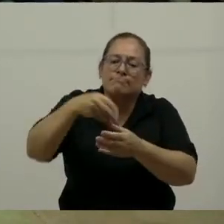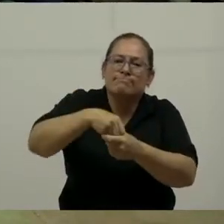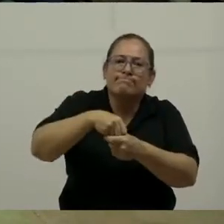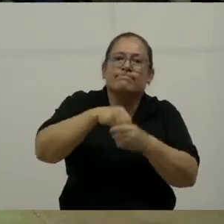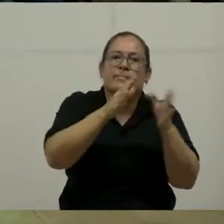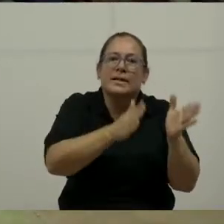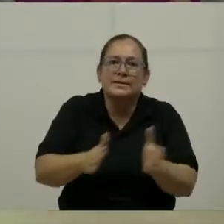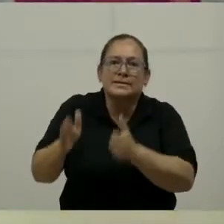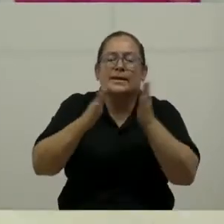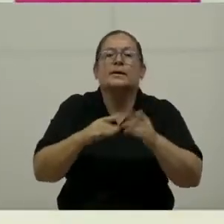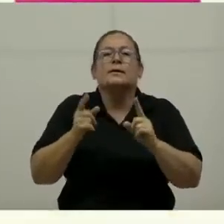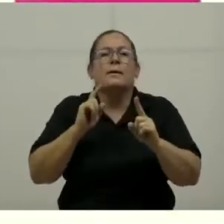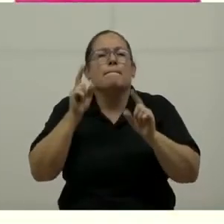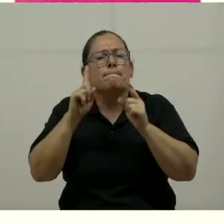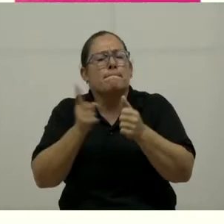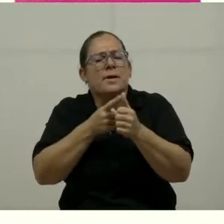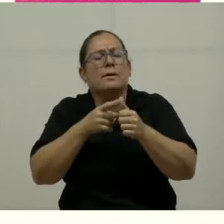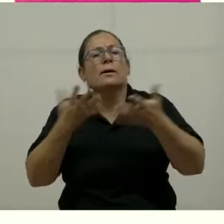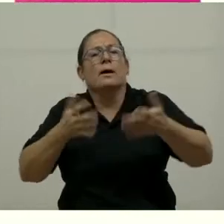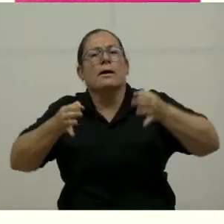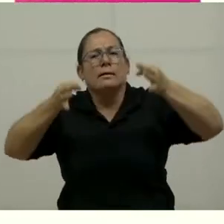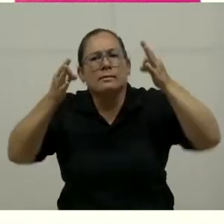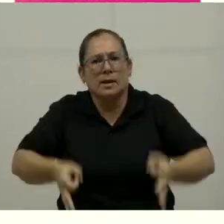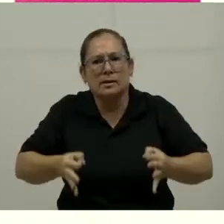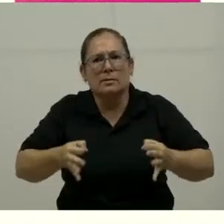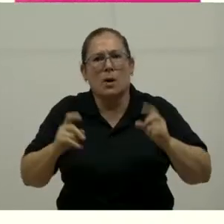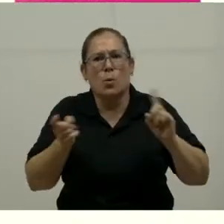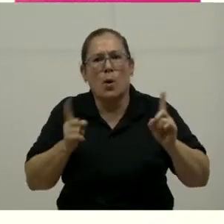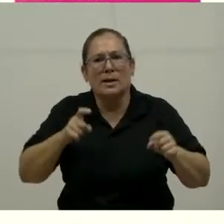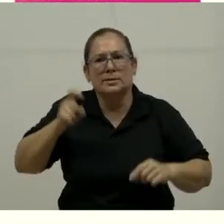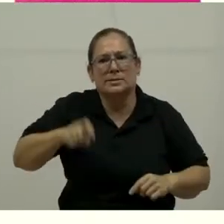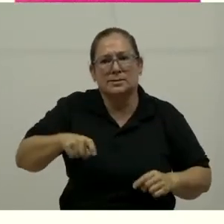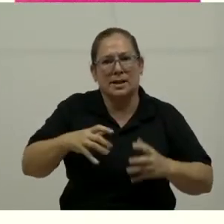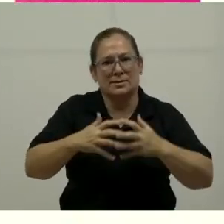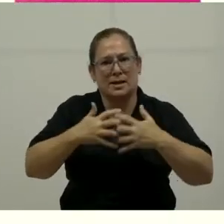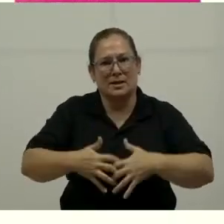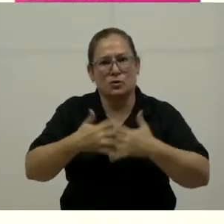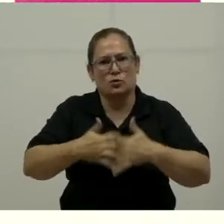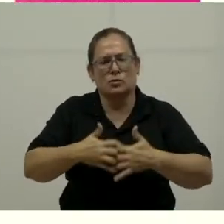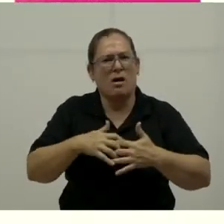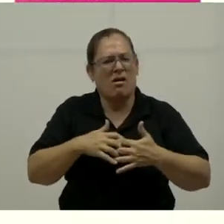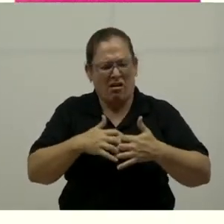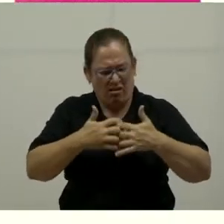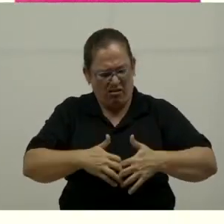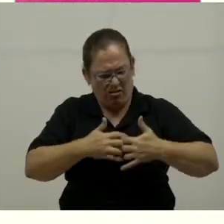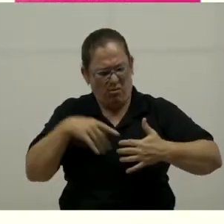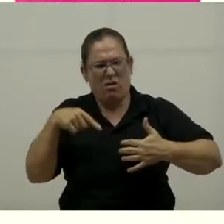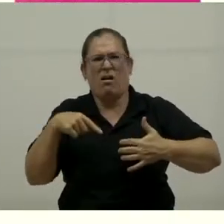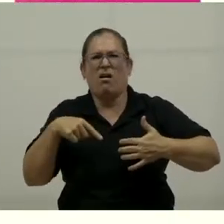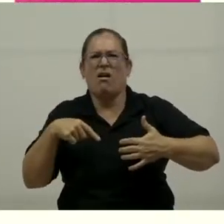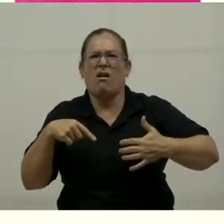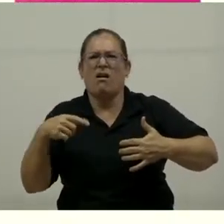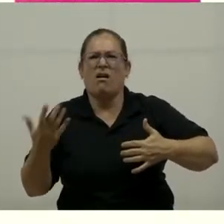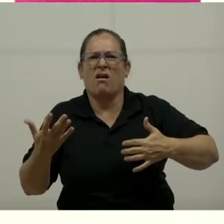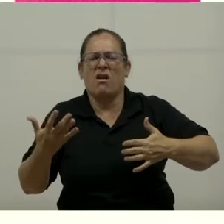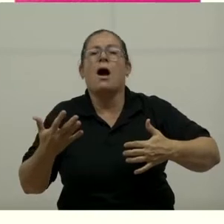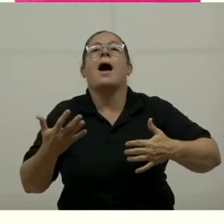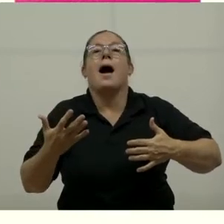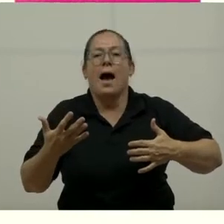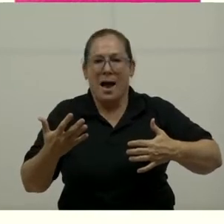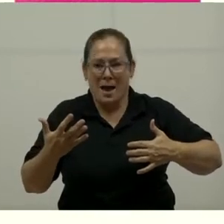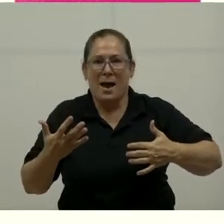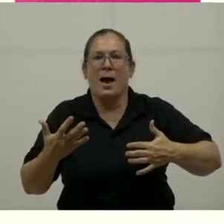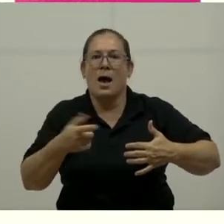primero es determinar las necesidades de la industria. Cuando hablamos de industrias, hablamos de ustedes, los que elaboran directamente en el sector